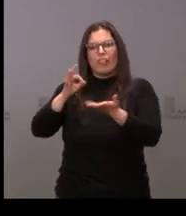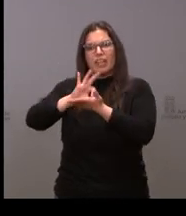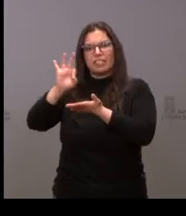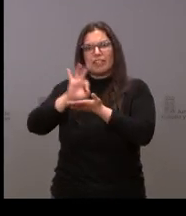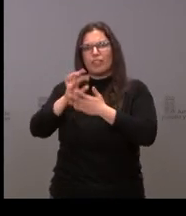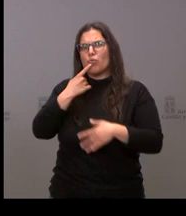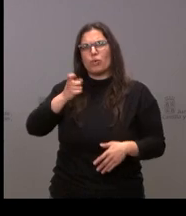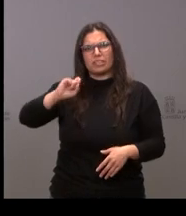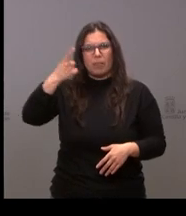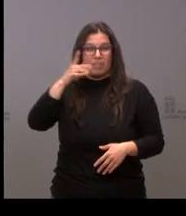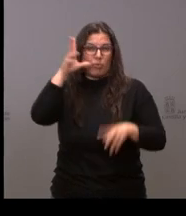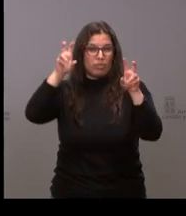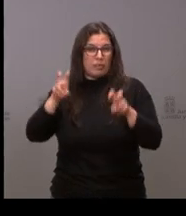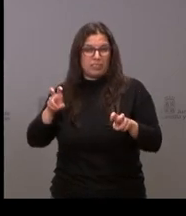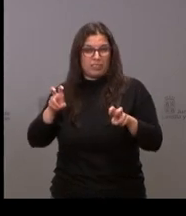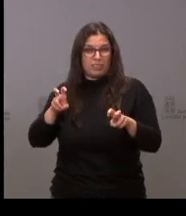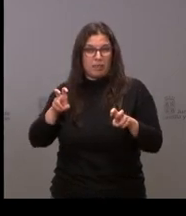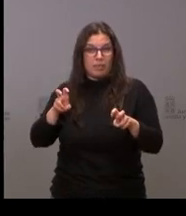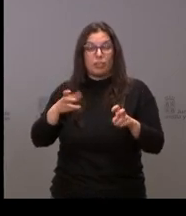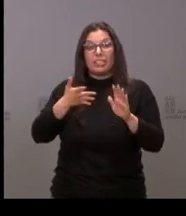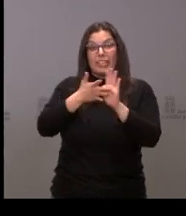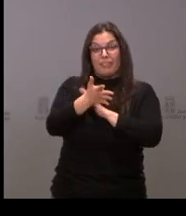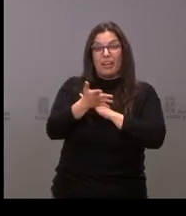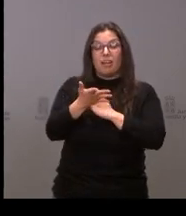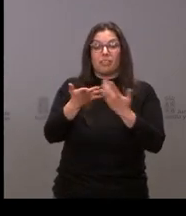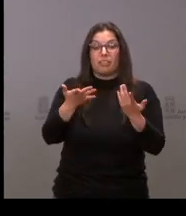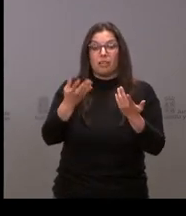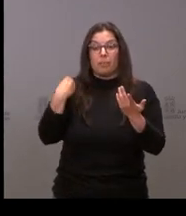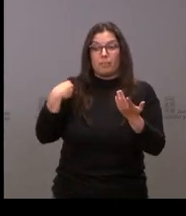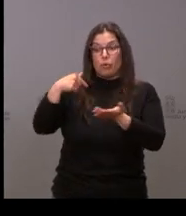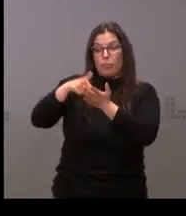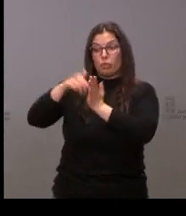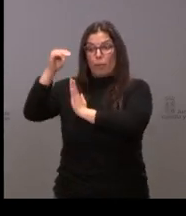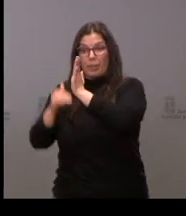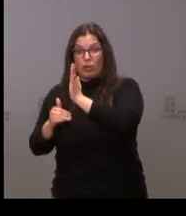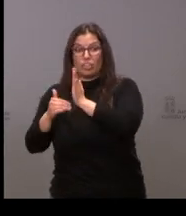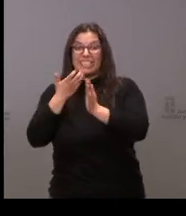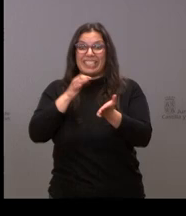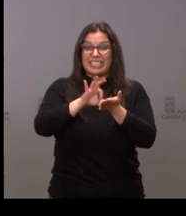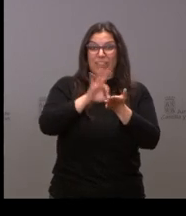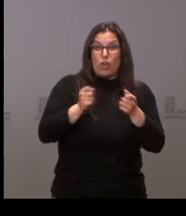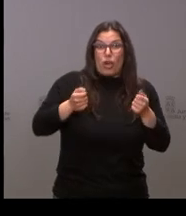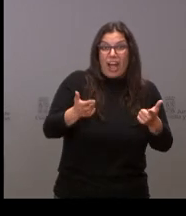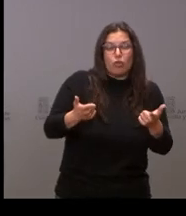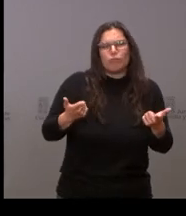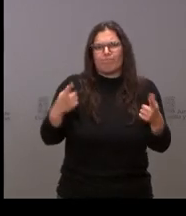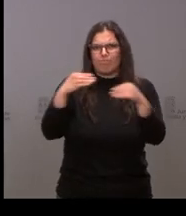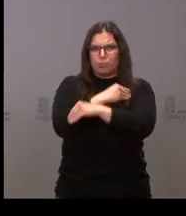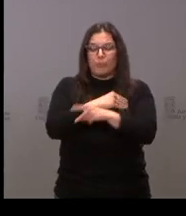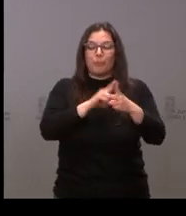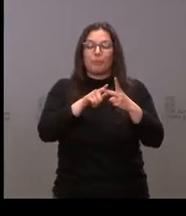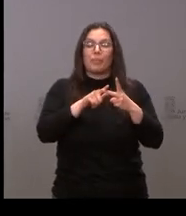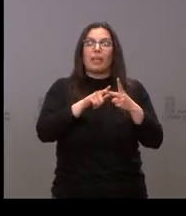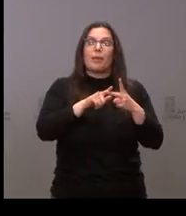ya que ya conocemos y eso es viable a largo plazo. Y luego para el presidente Mañueco tenía tres preguntas